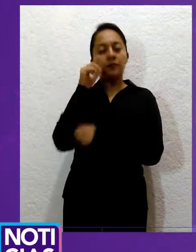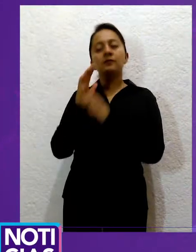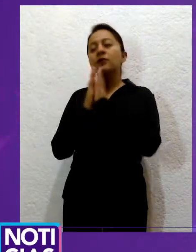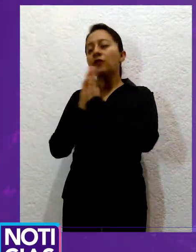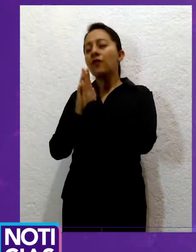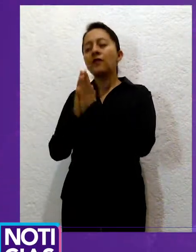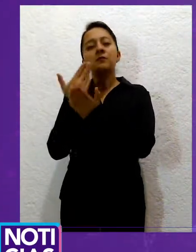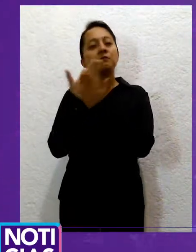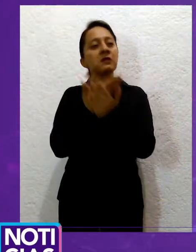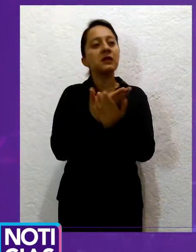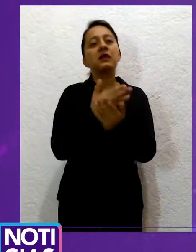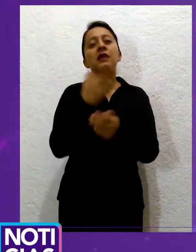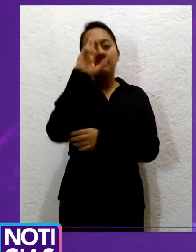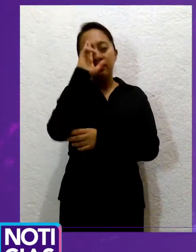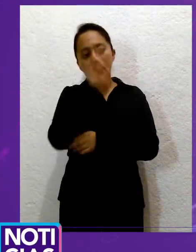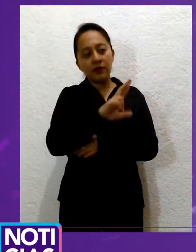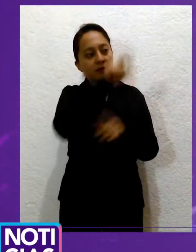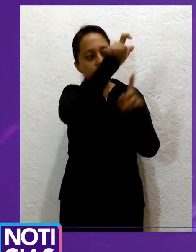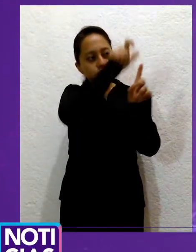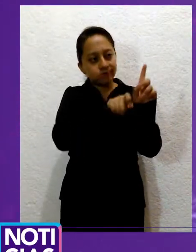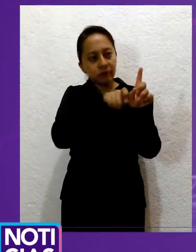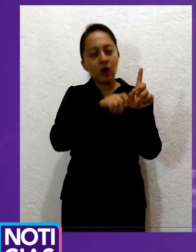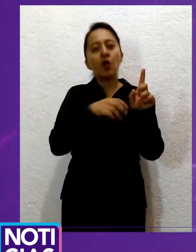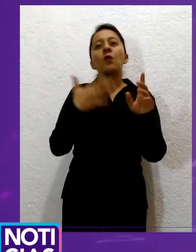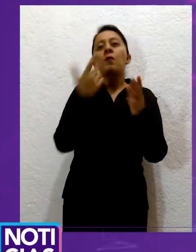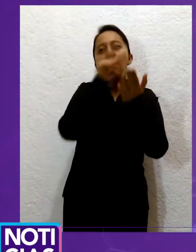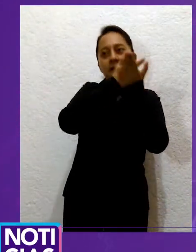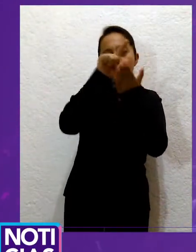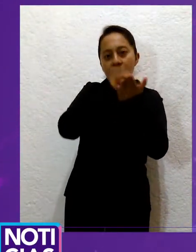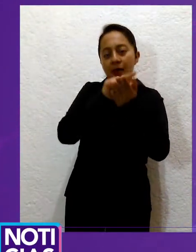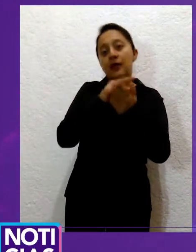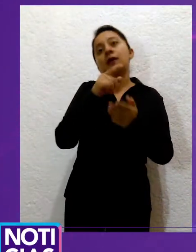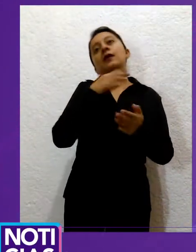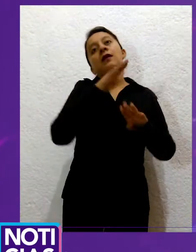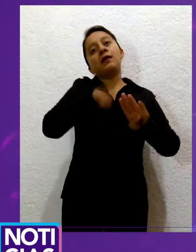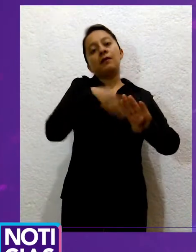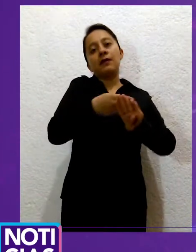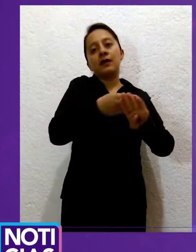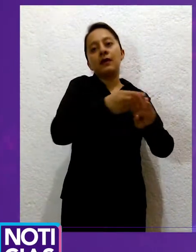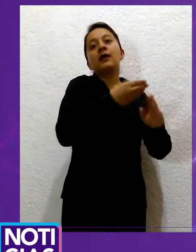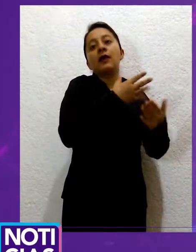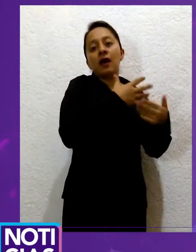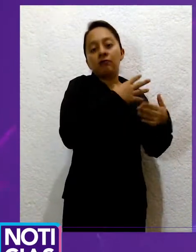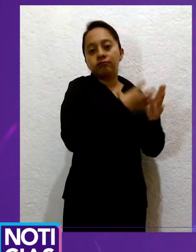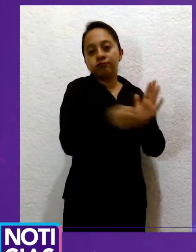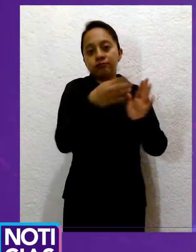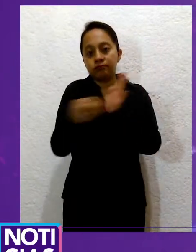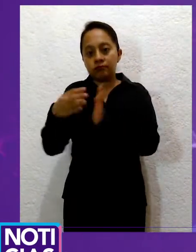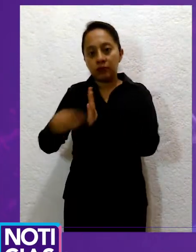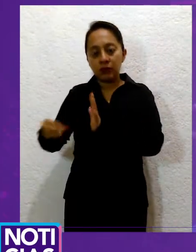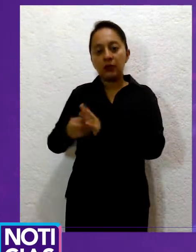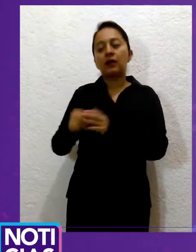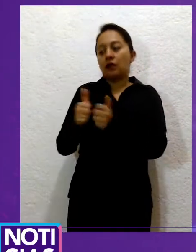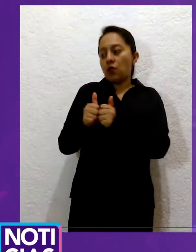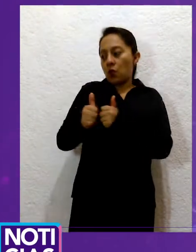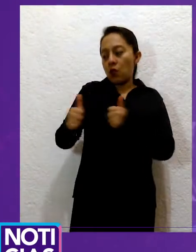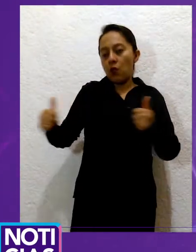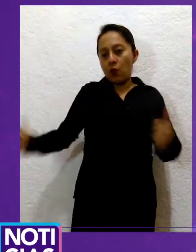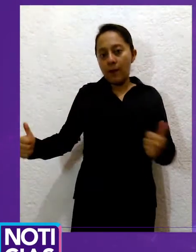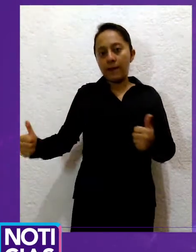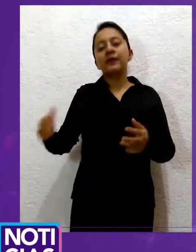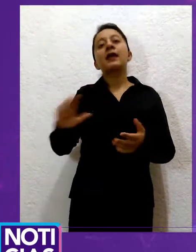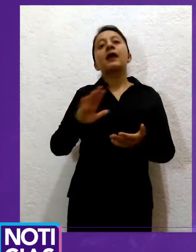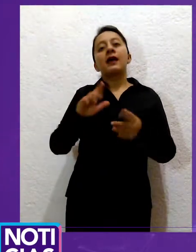-19, que se respete la sana distancia, limpiar sus manos con gel antibacterial a la entrada de las unidades y